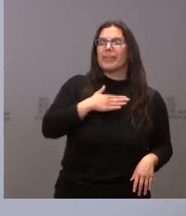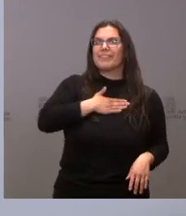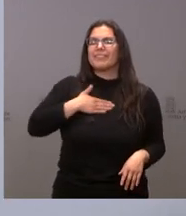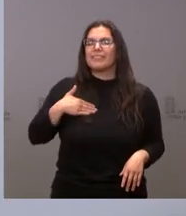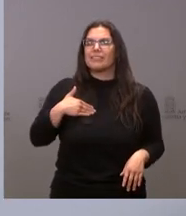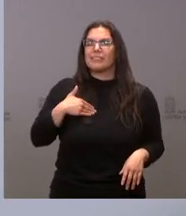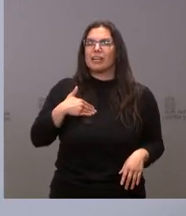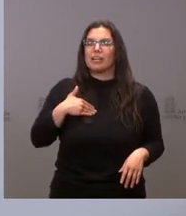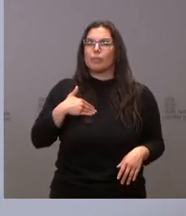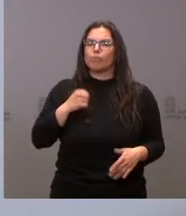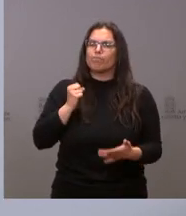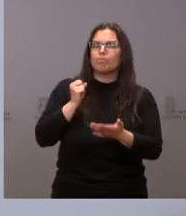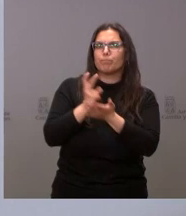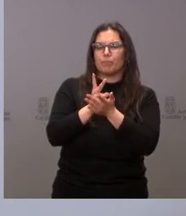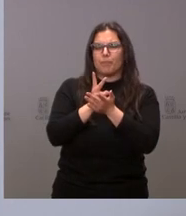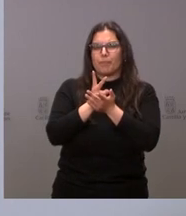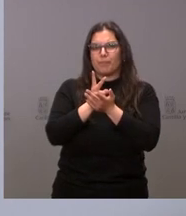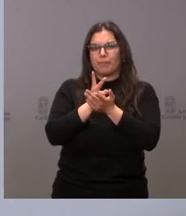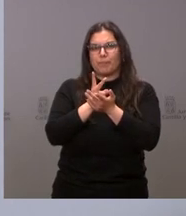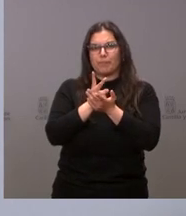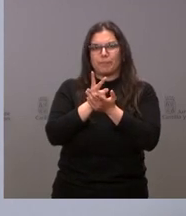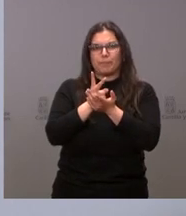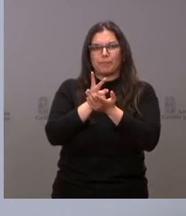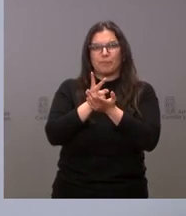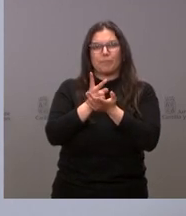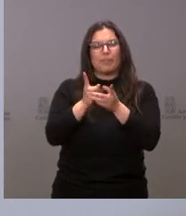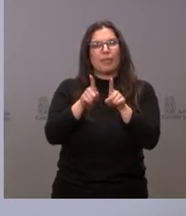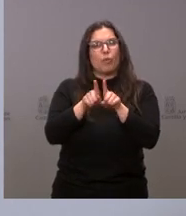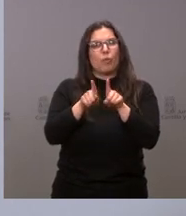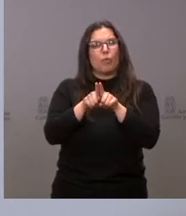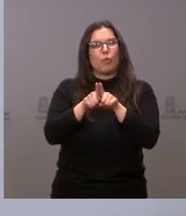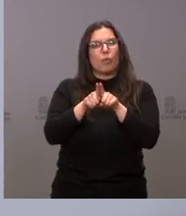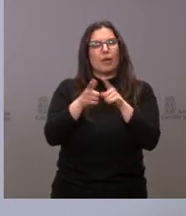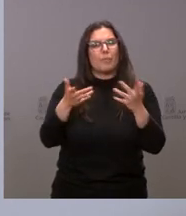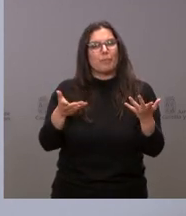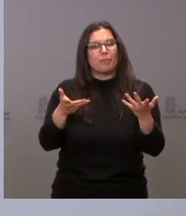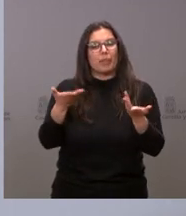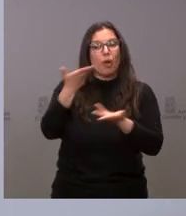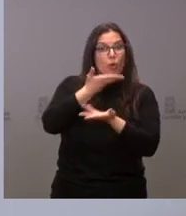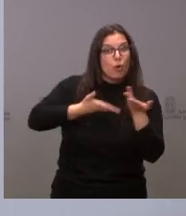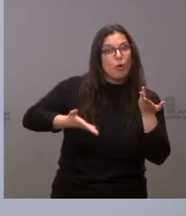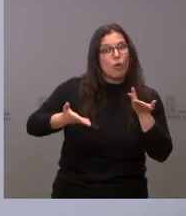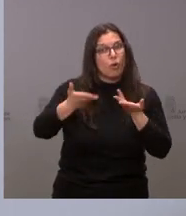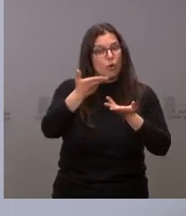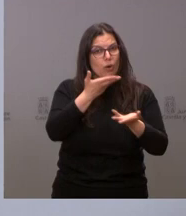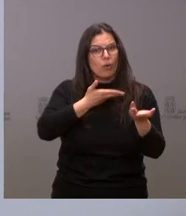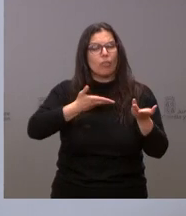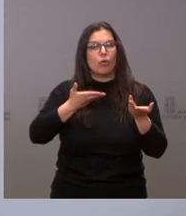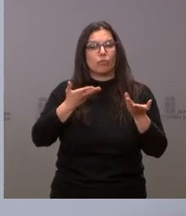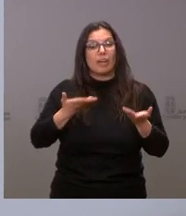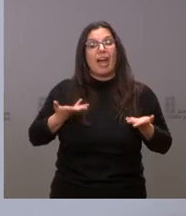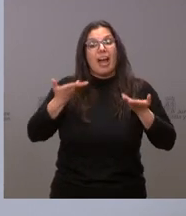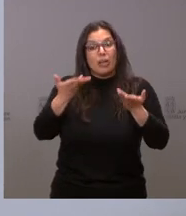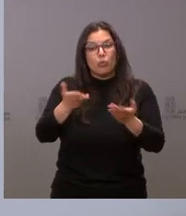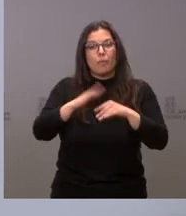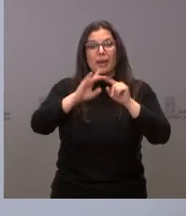apostar por una colaboración, por una ayuda a las